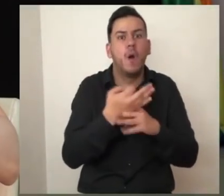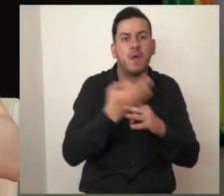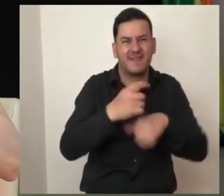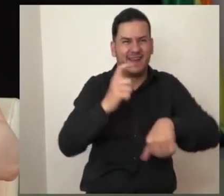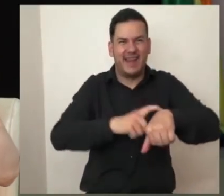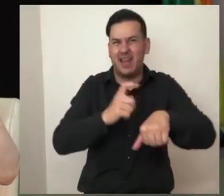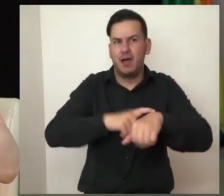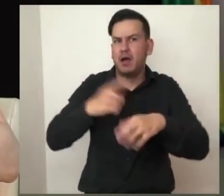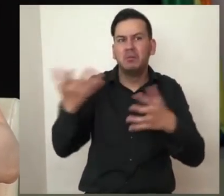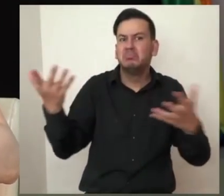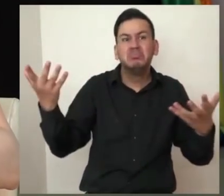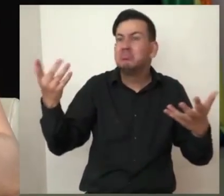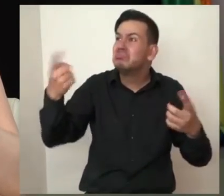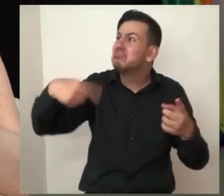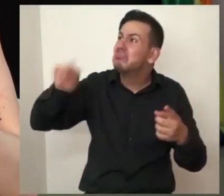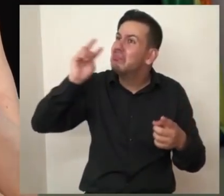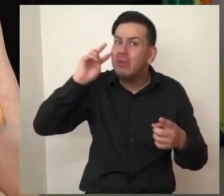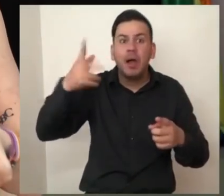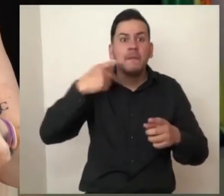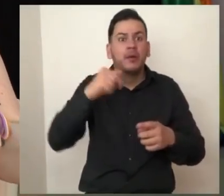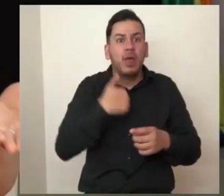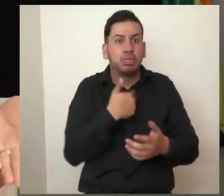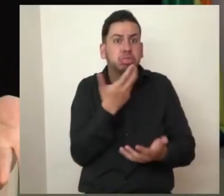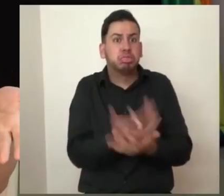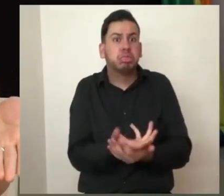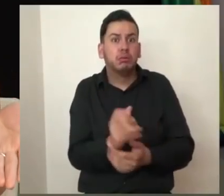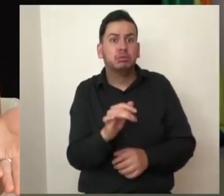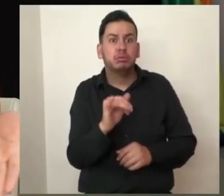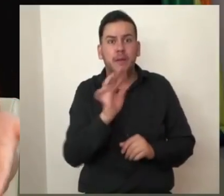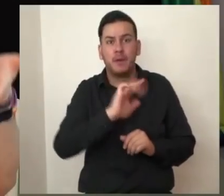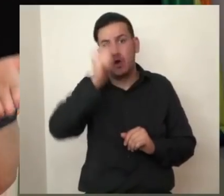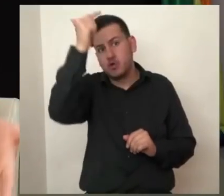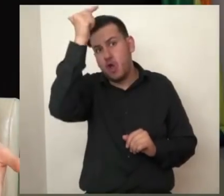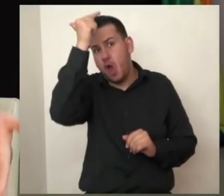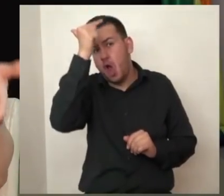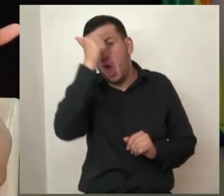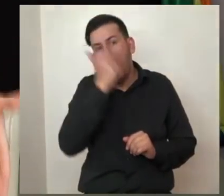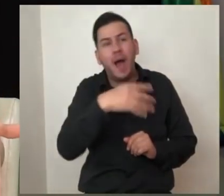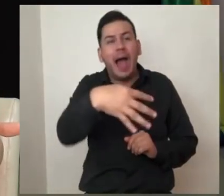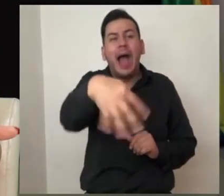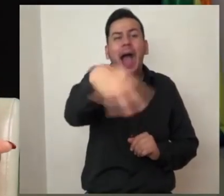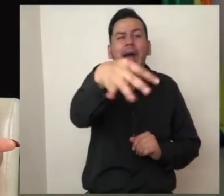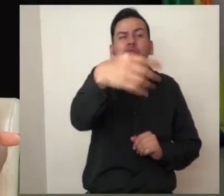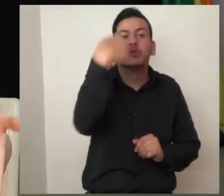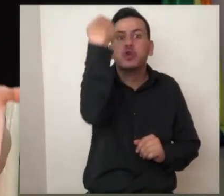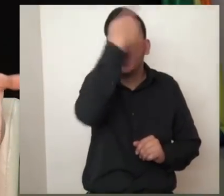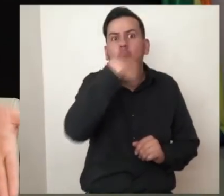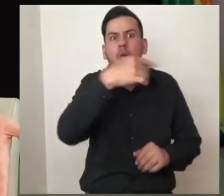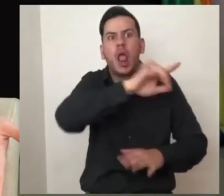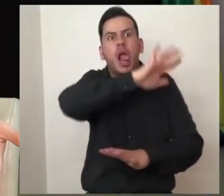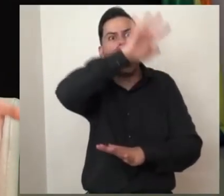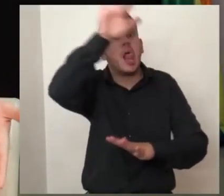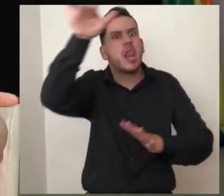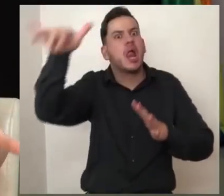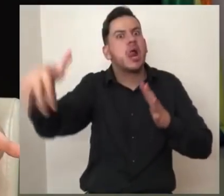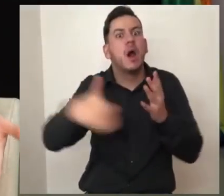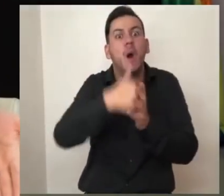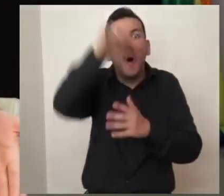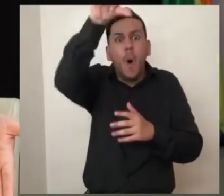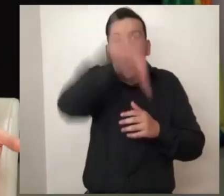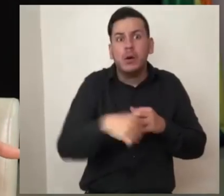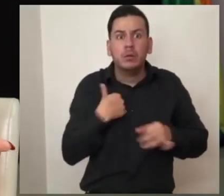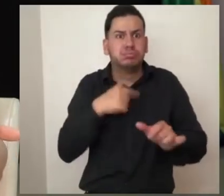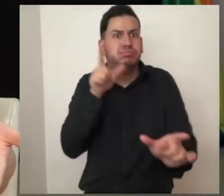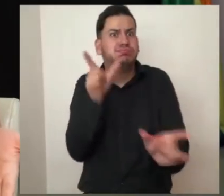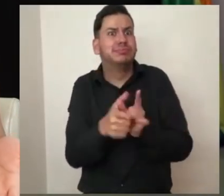fechas, si les puedo decir que por lo menos descanso si hay anoche, por ejemplo, dormí 14 horas y hoy ya estoy completamente